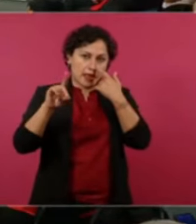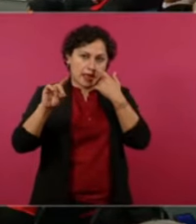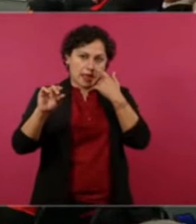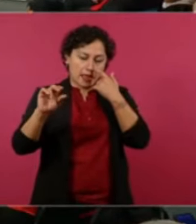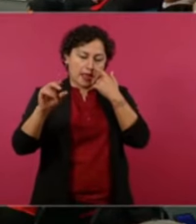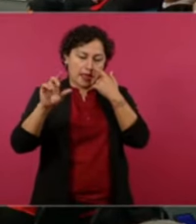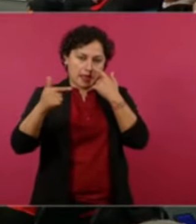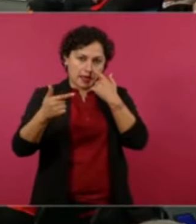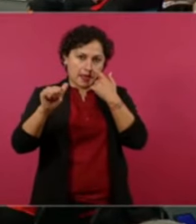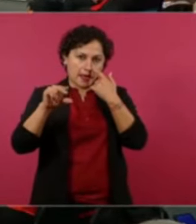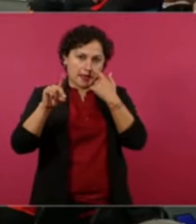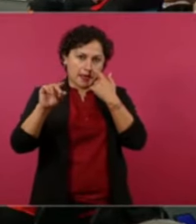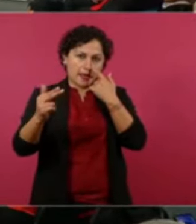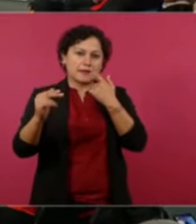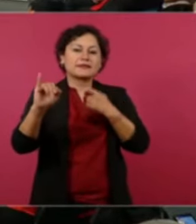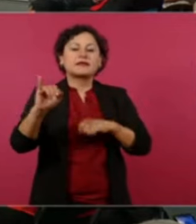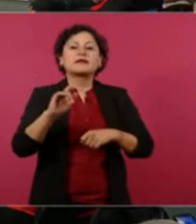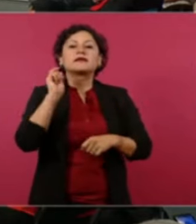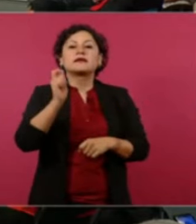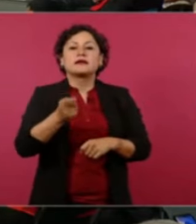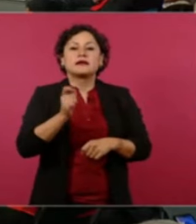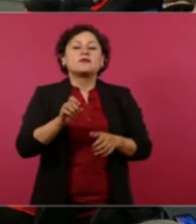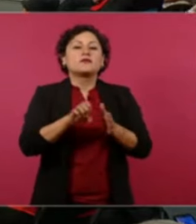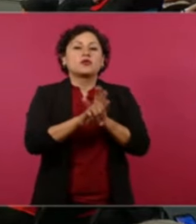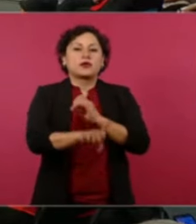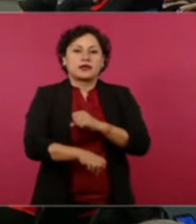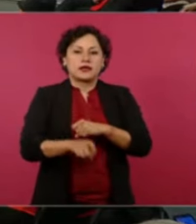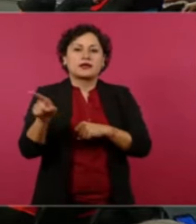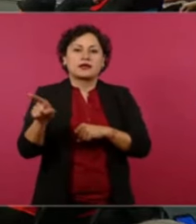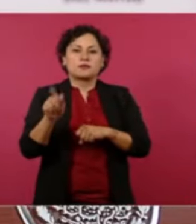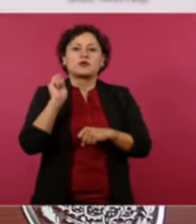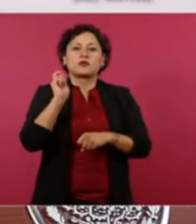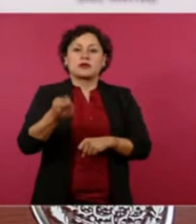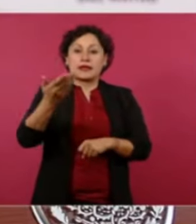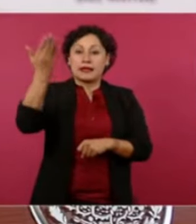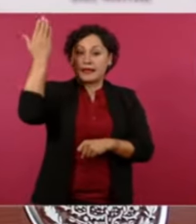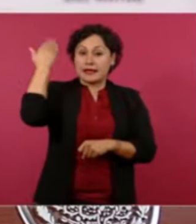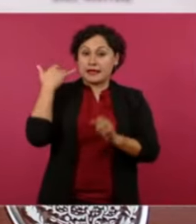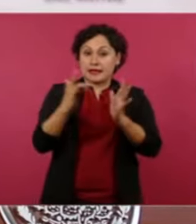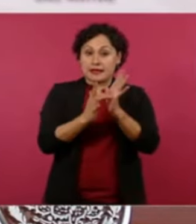sobre cómo no entiende a los cristianos cómo respetaba a jesús